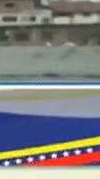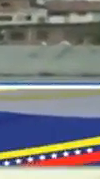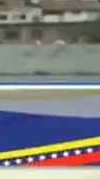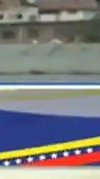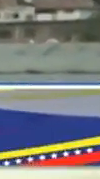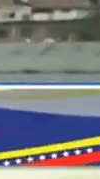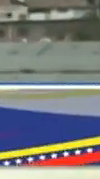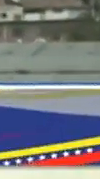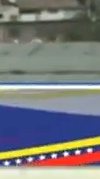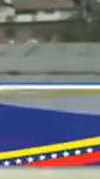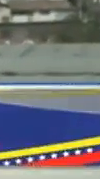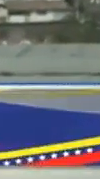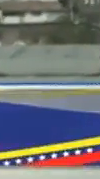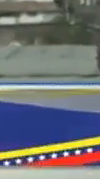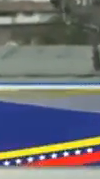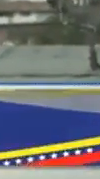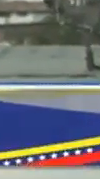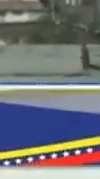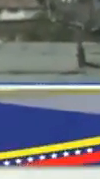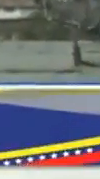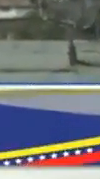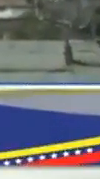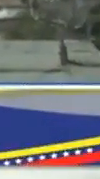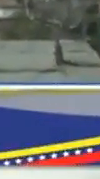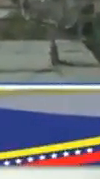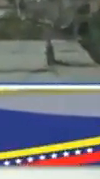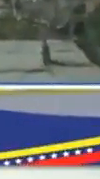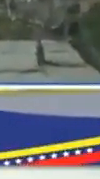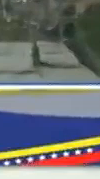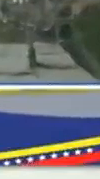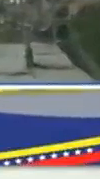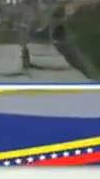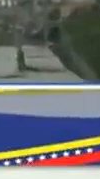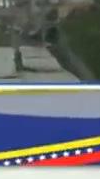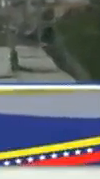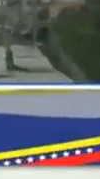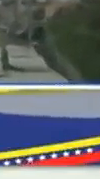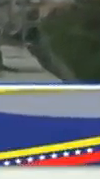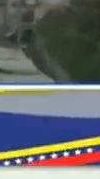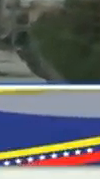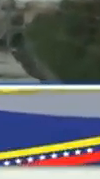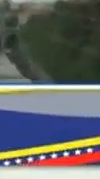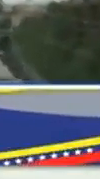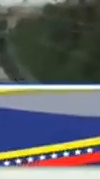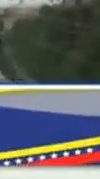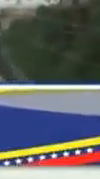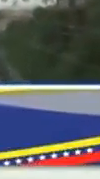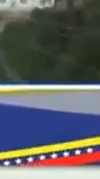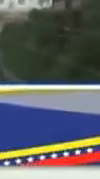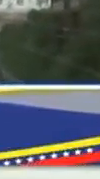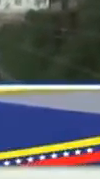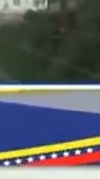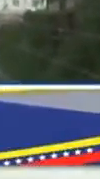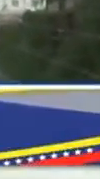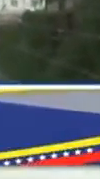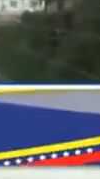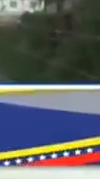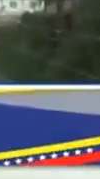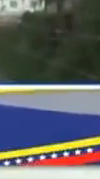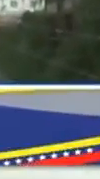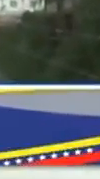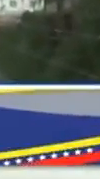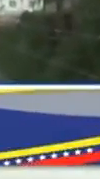petrolera. Si hay algo positivo que tienen las cabras y las ovejas es precisamente suponer una alternativa precisamente al rentismo petrolero, al